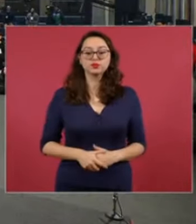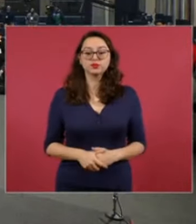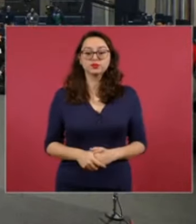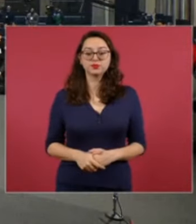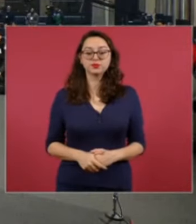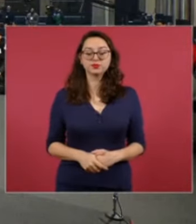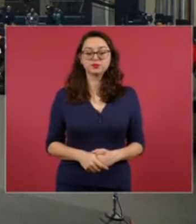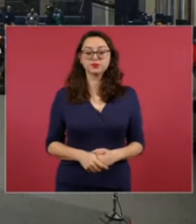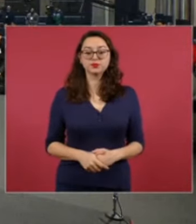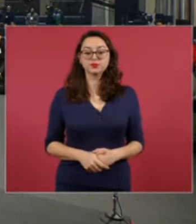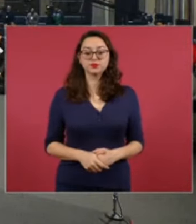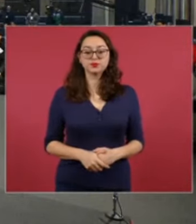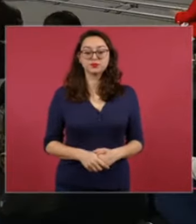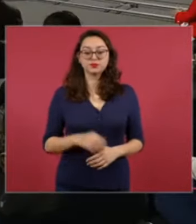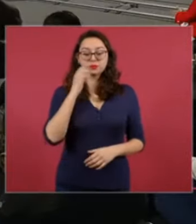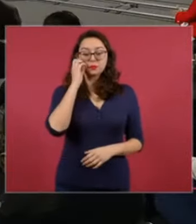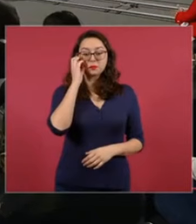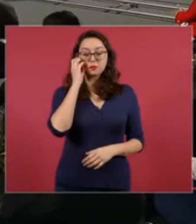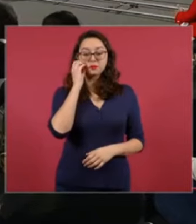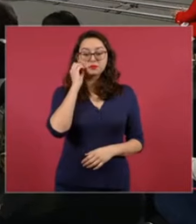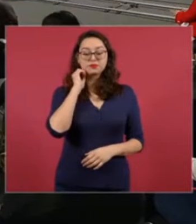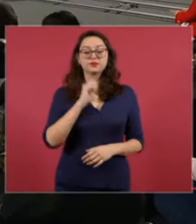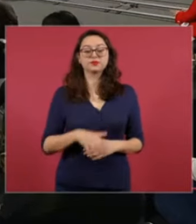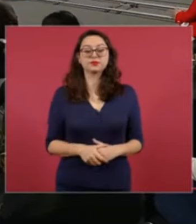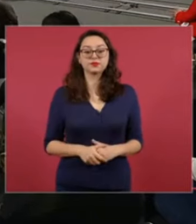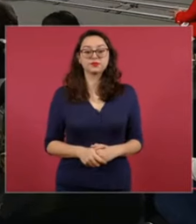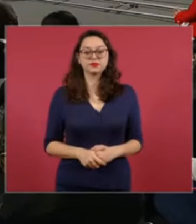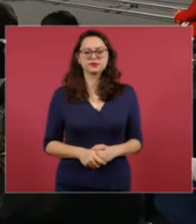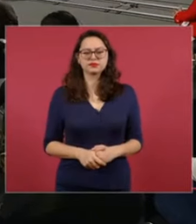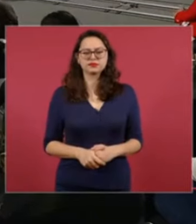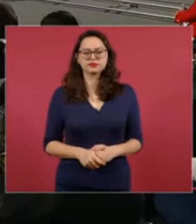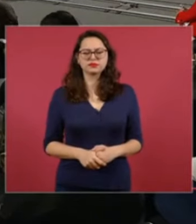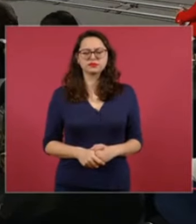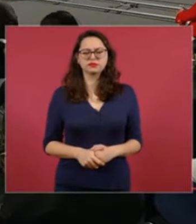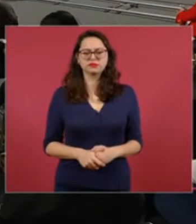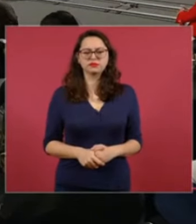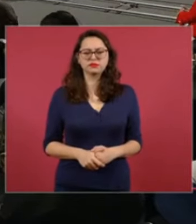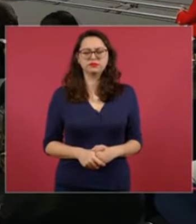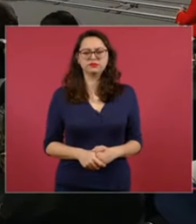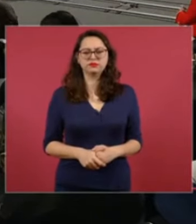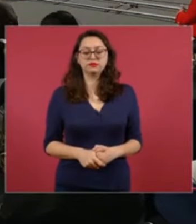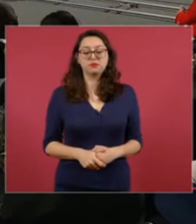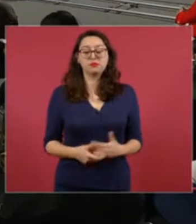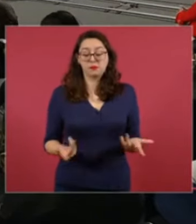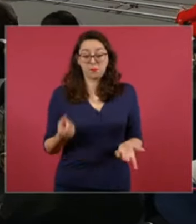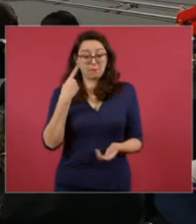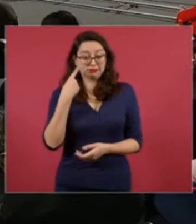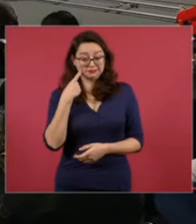¿Cómo va a ser para que continúe la siguiente? Ah, hay un plan muy bueno en el Infonavit.